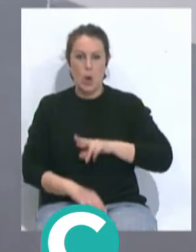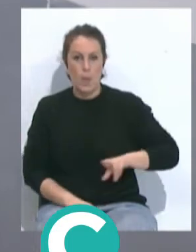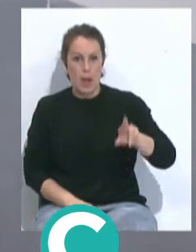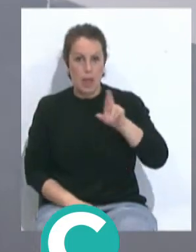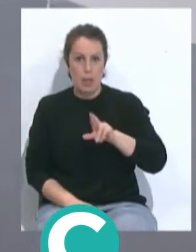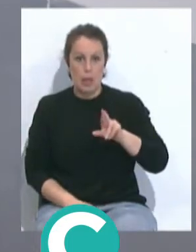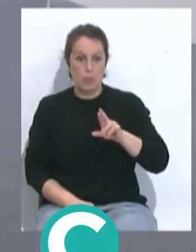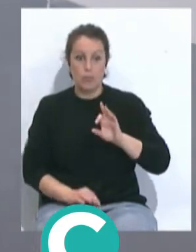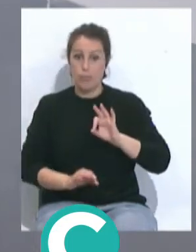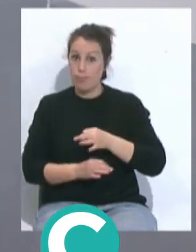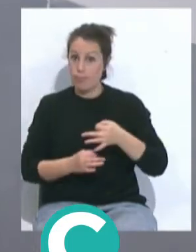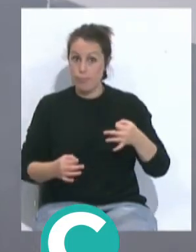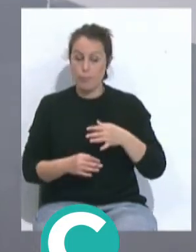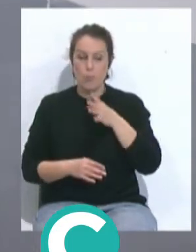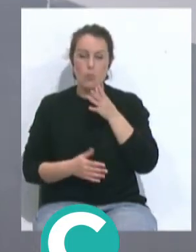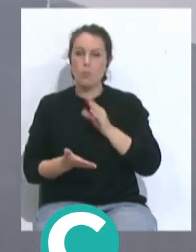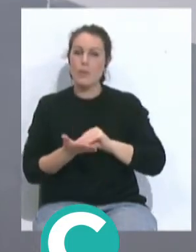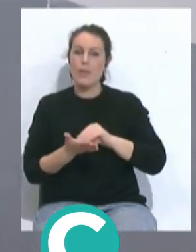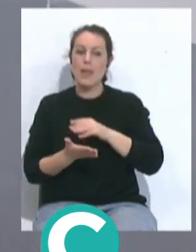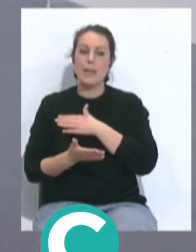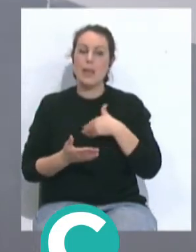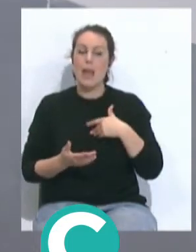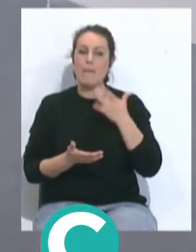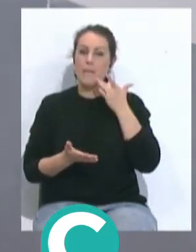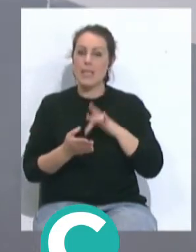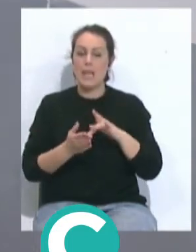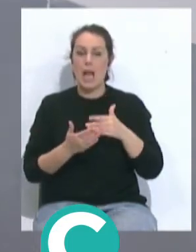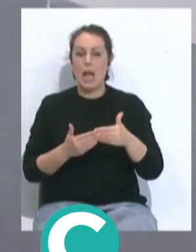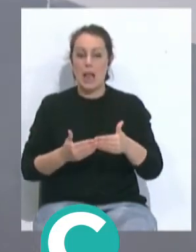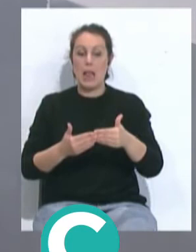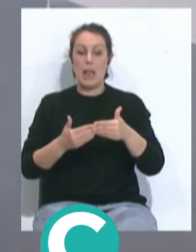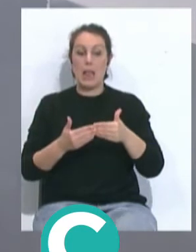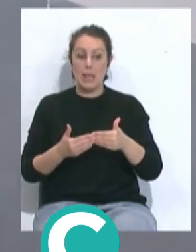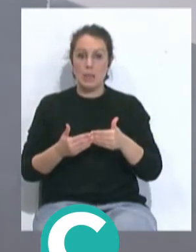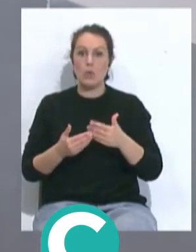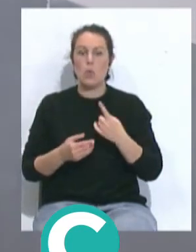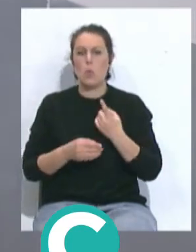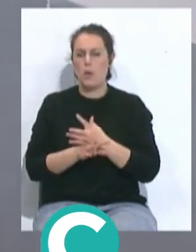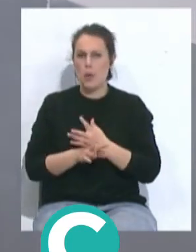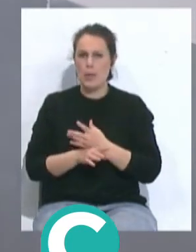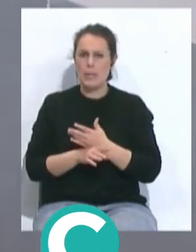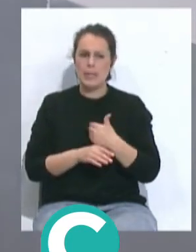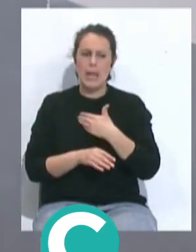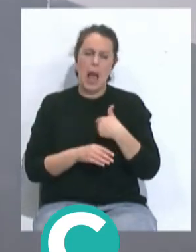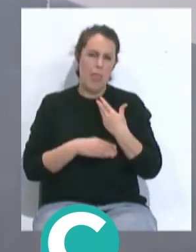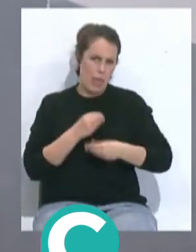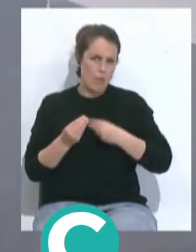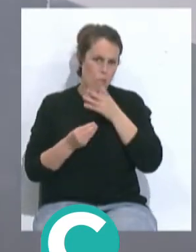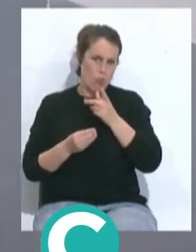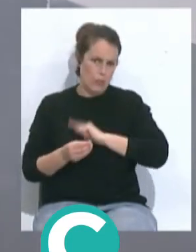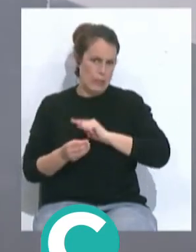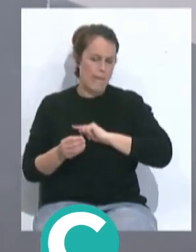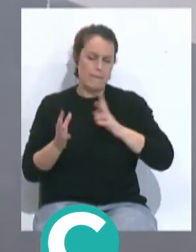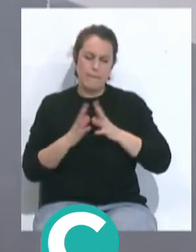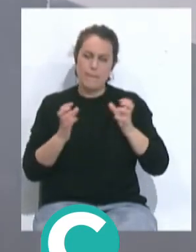el correcto porque muchas veces queremos adelantar la fecha y los jugadores por un lado que quieren hacerlo porque se sienten